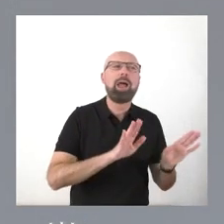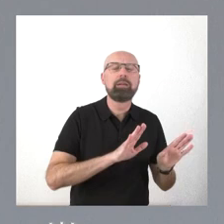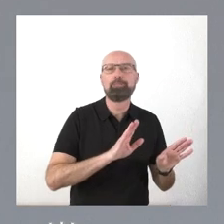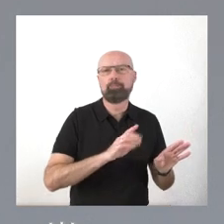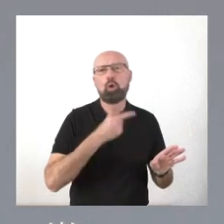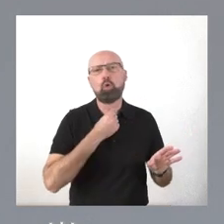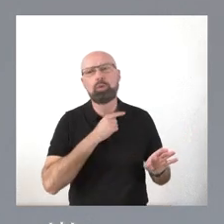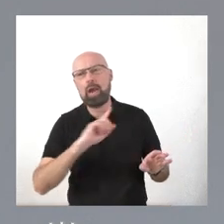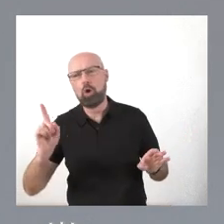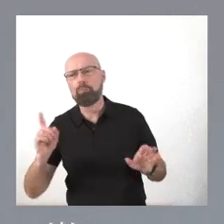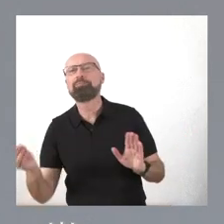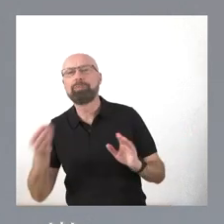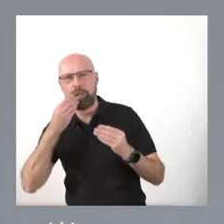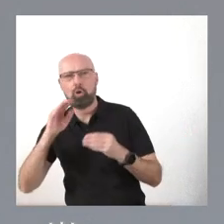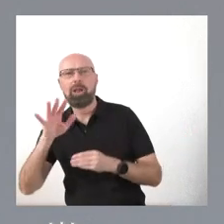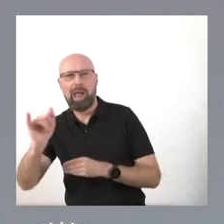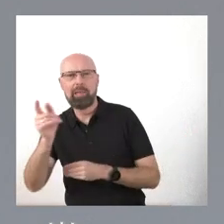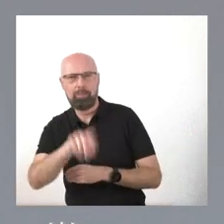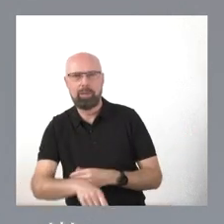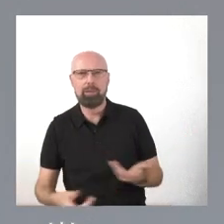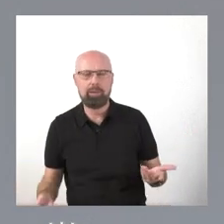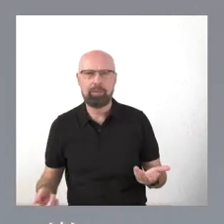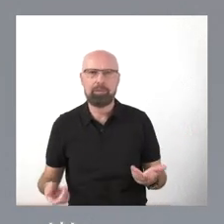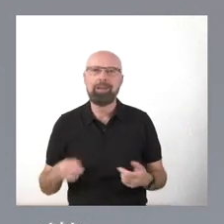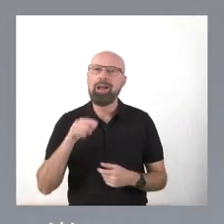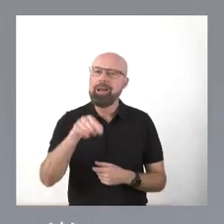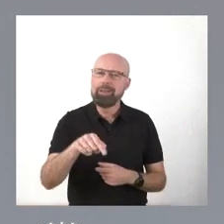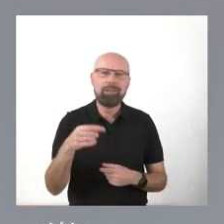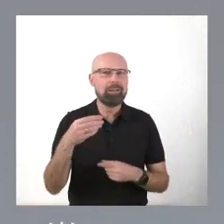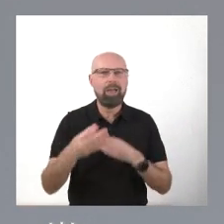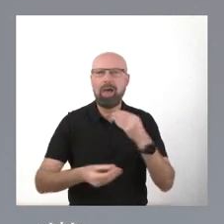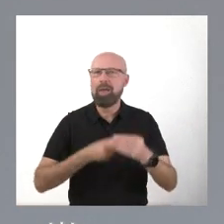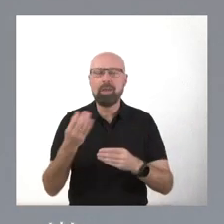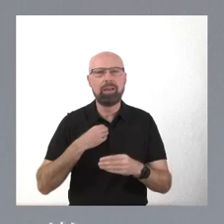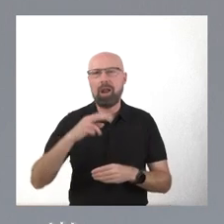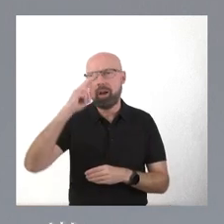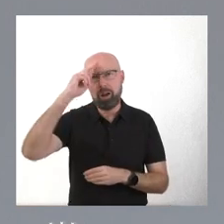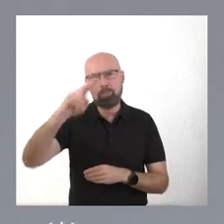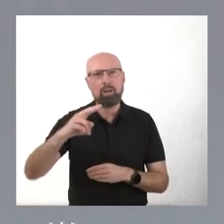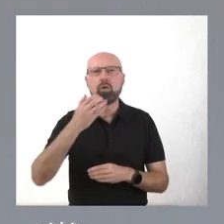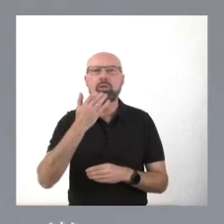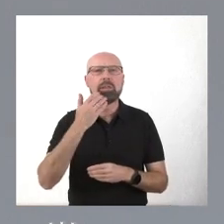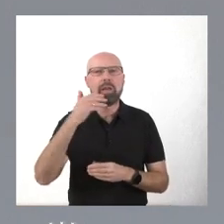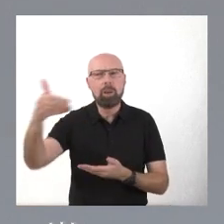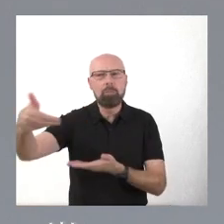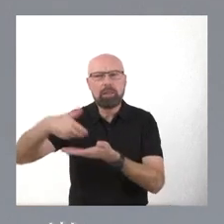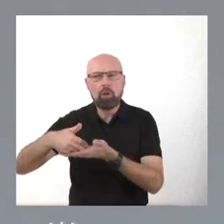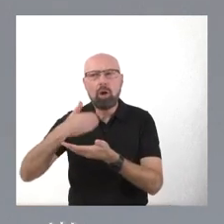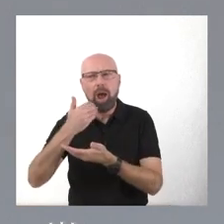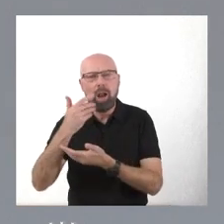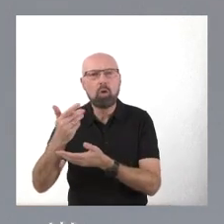historia. Pero aquí se van a aplicar, desde el respeto a quien presente las peticiones,